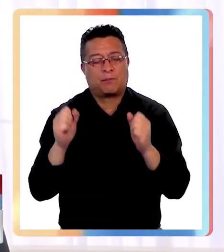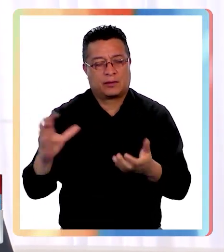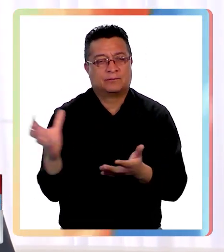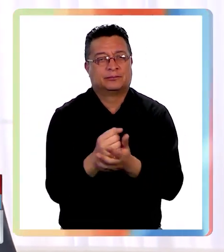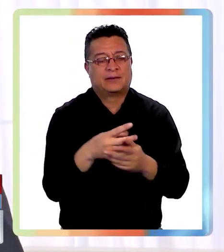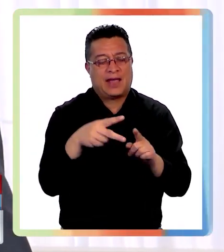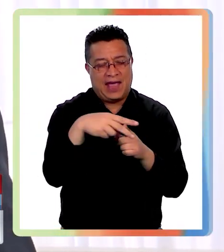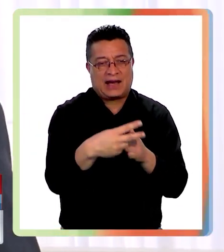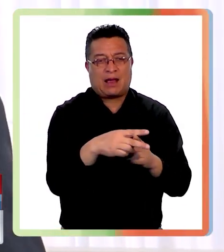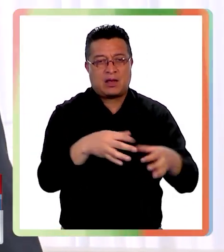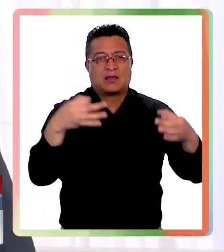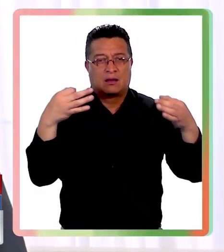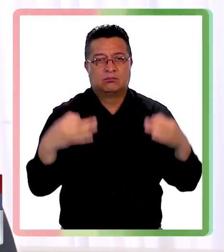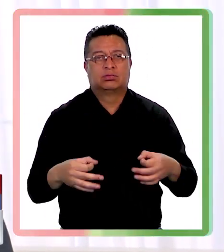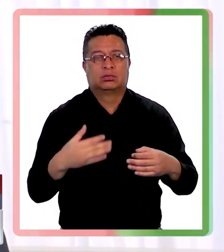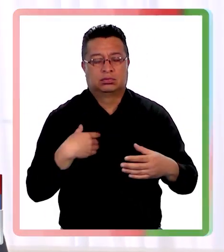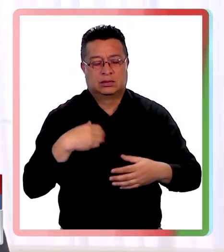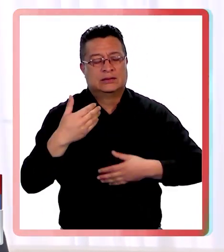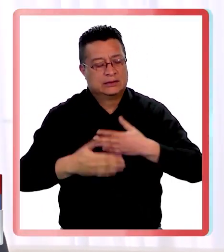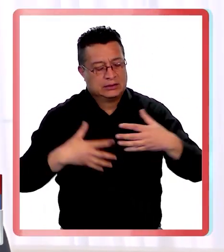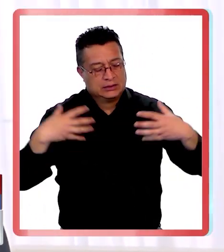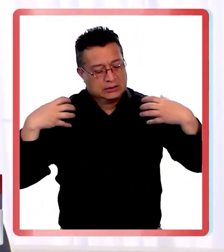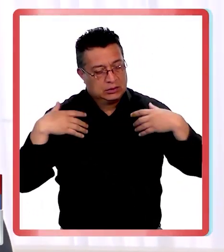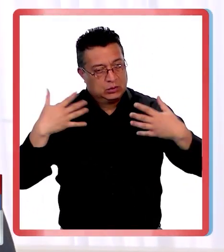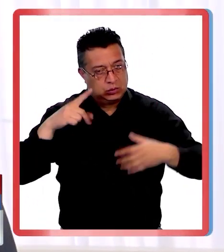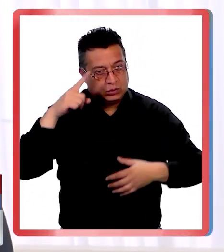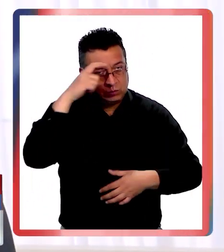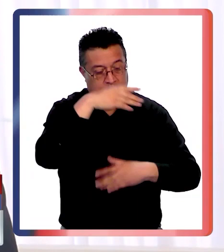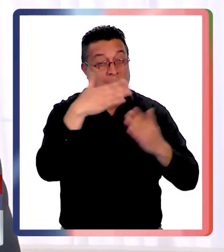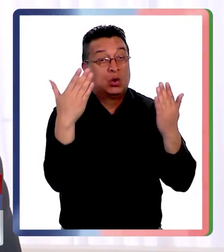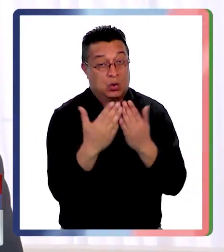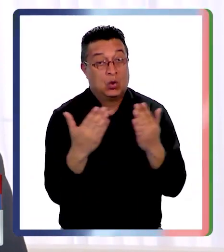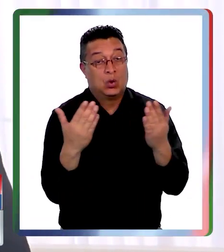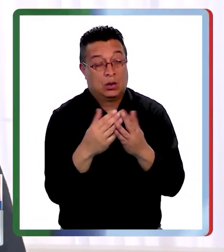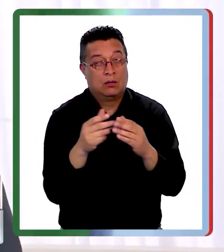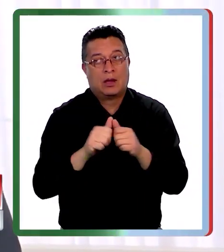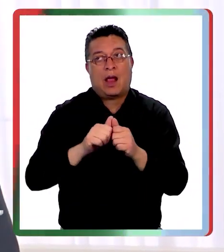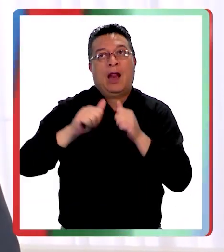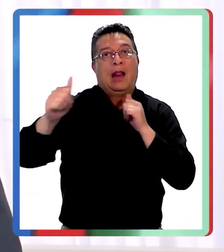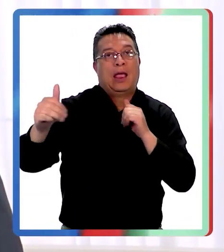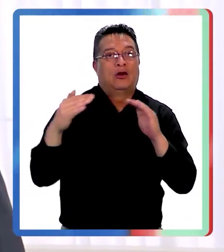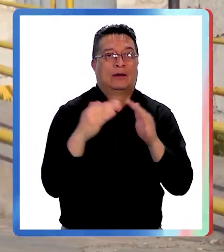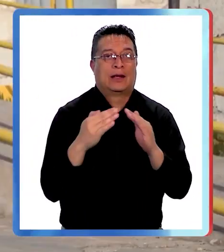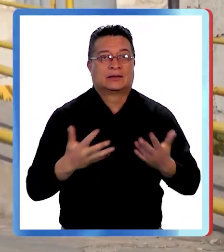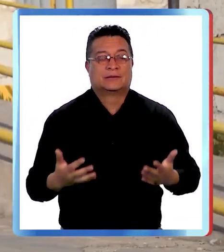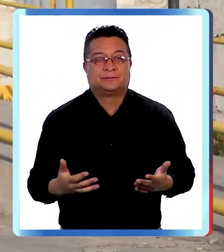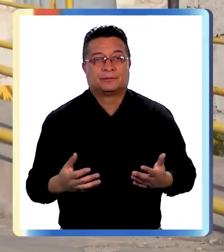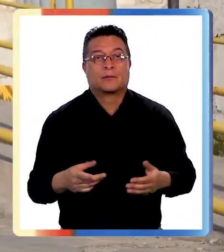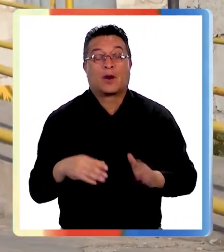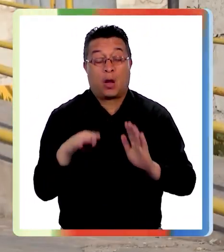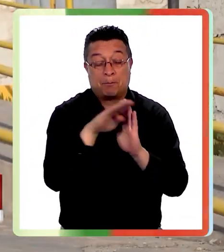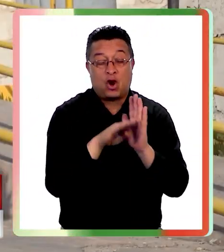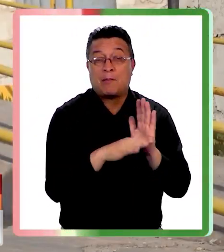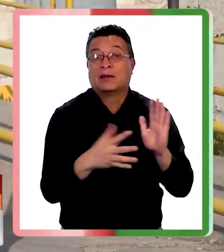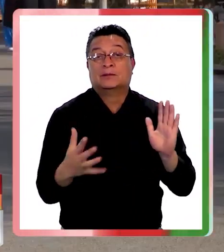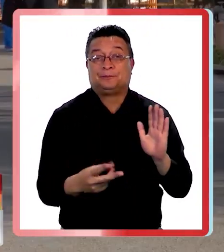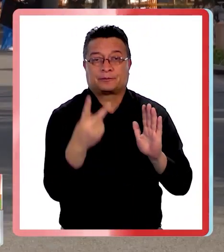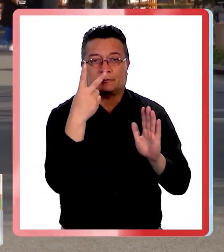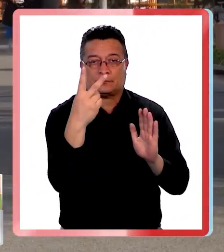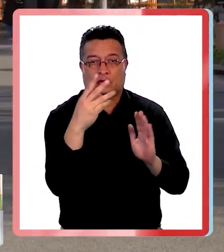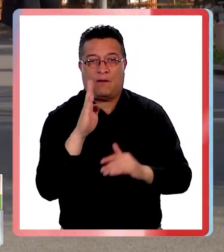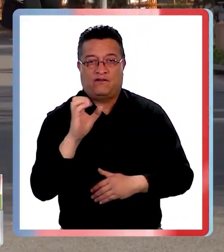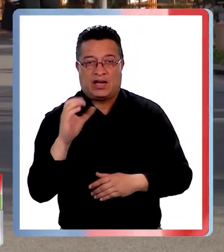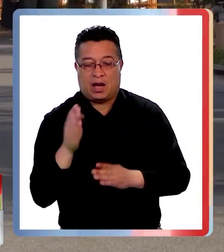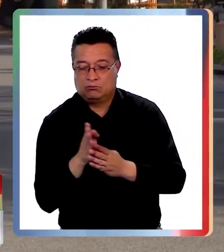poder tener las herramientas necesarias para sobrellevar la carga académica y el estar lejos del hogar. El programa consta de